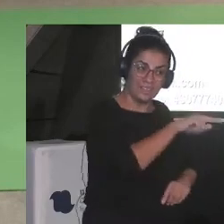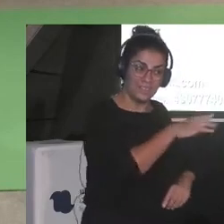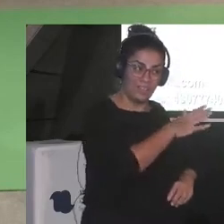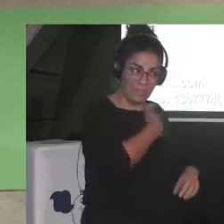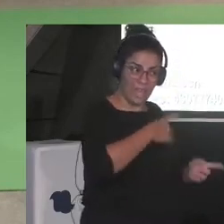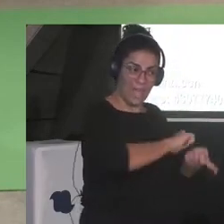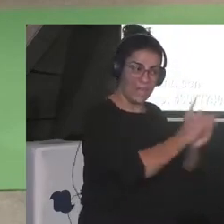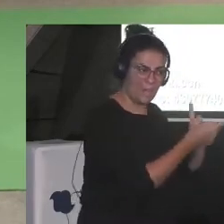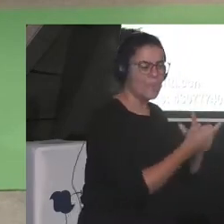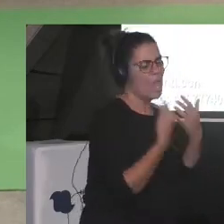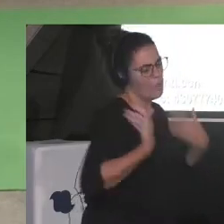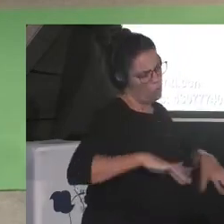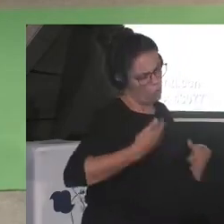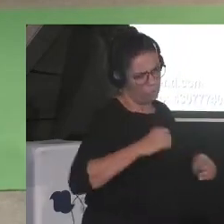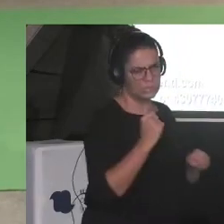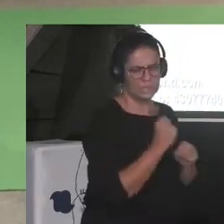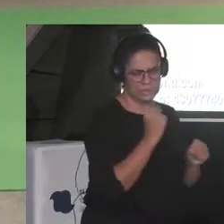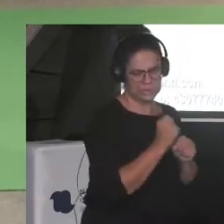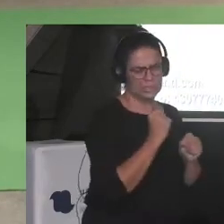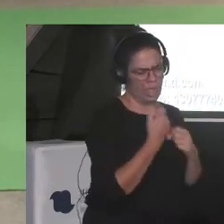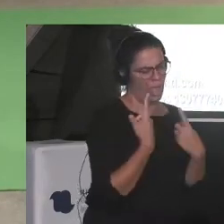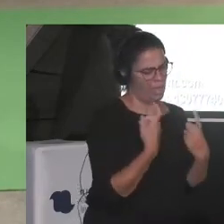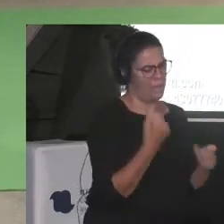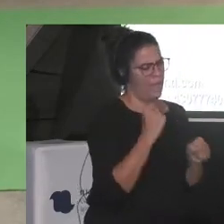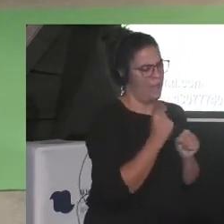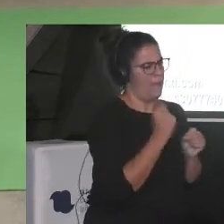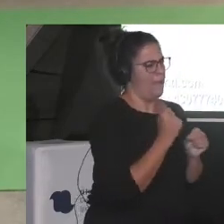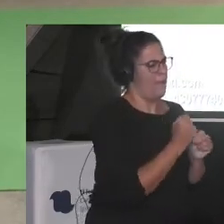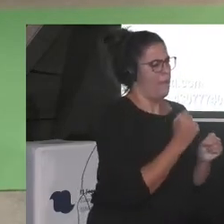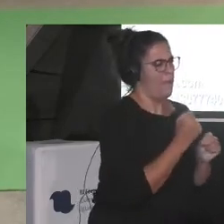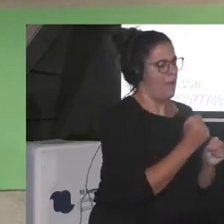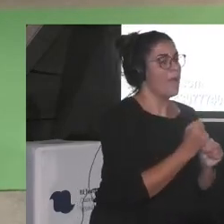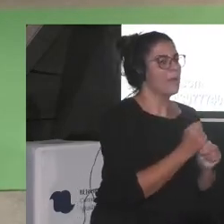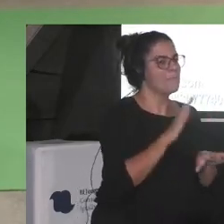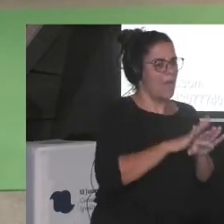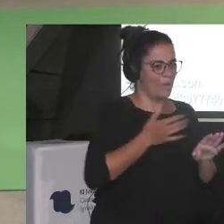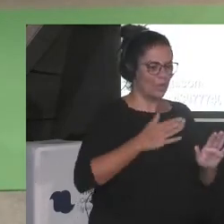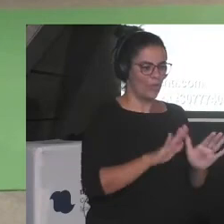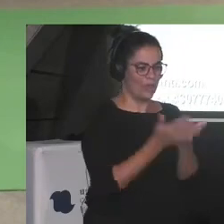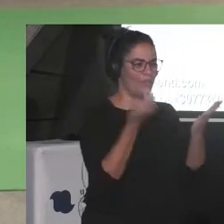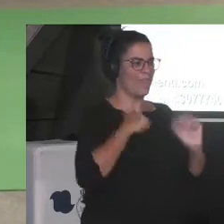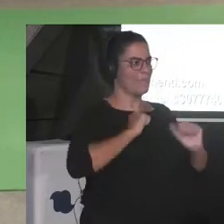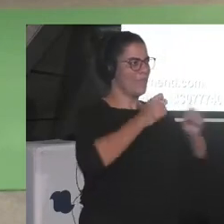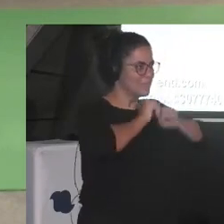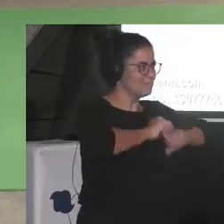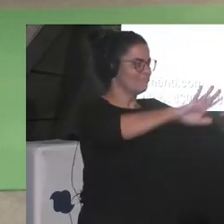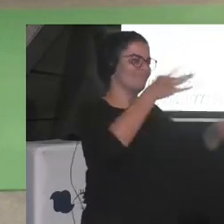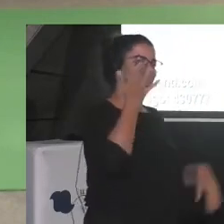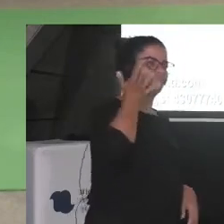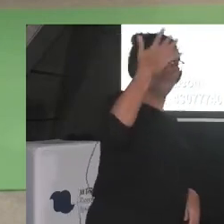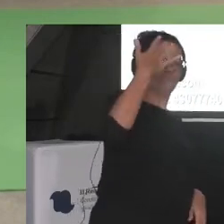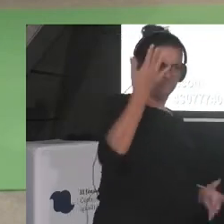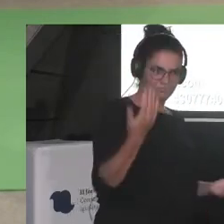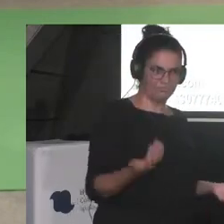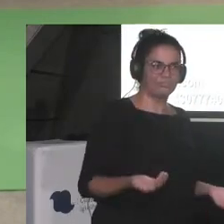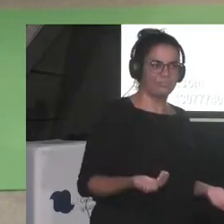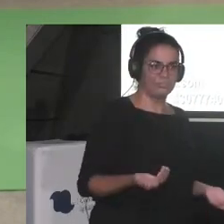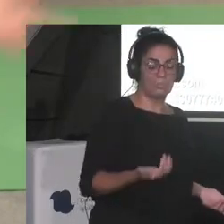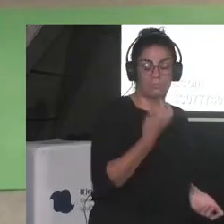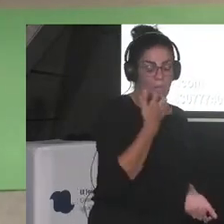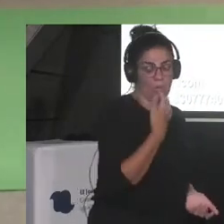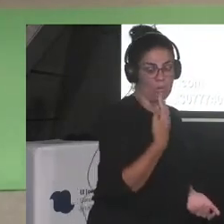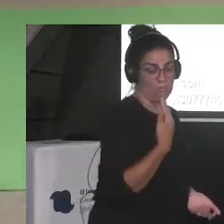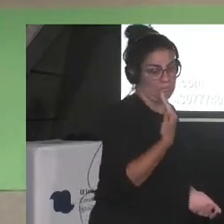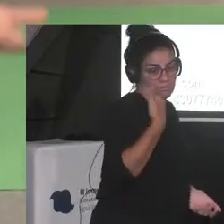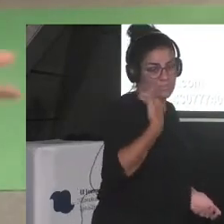trabajo hace falta mucho trabajo para que nuestros libros empiecen a contar ¿no? recién ¿no? o sea si en el